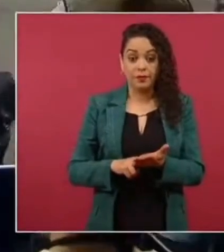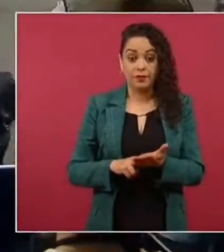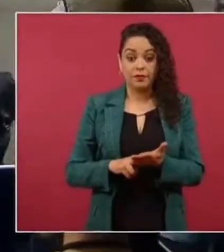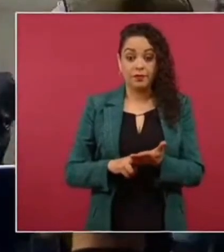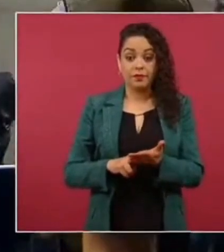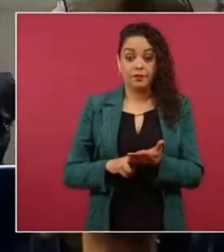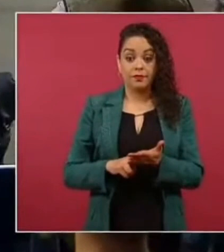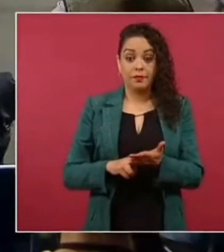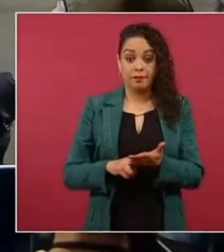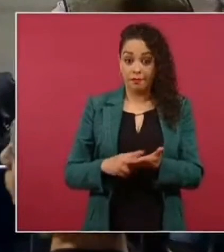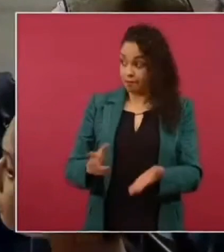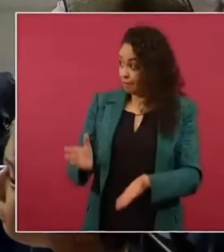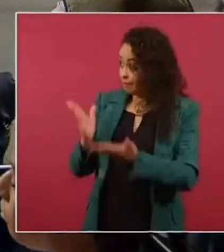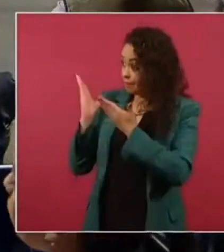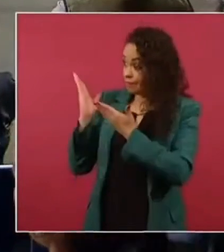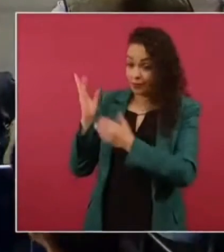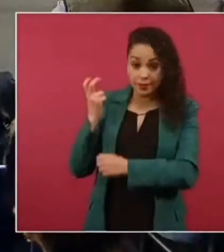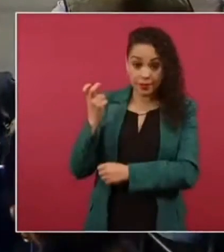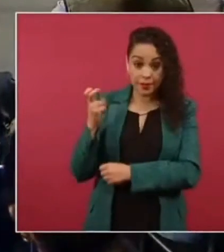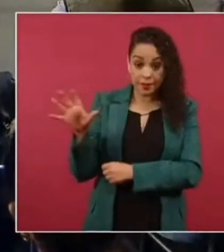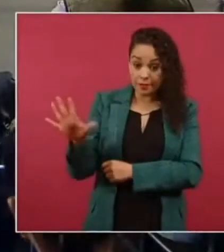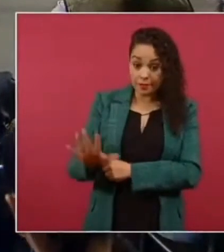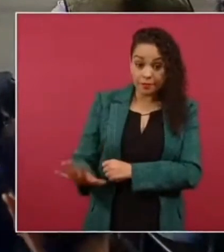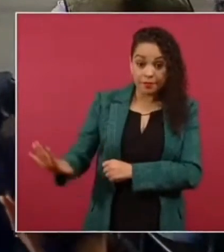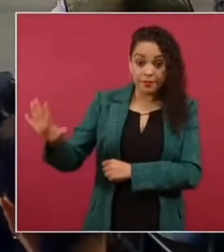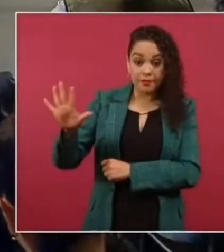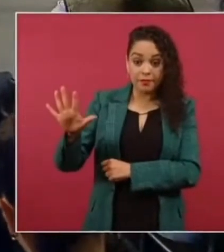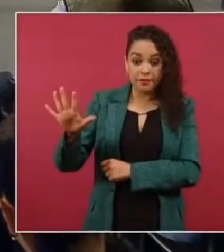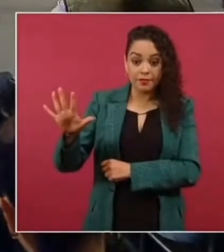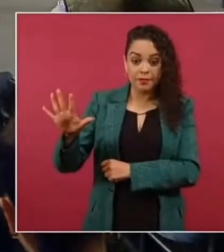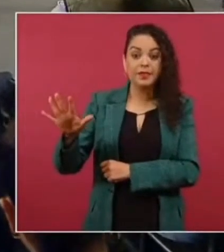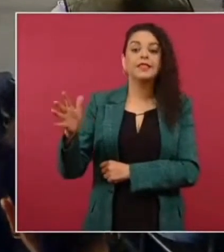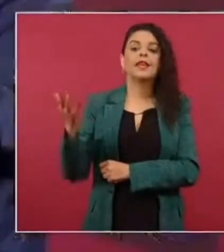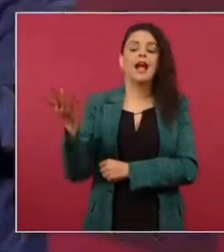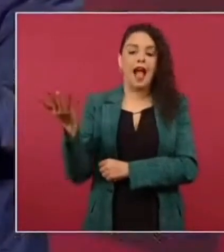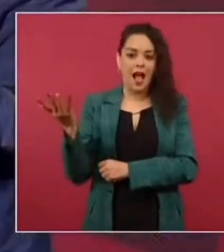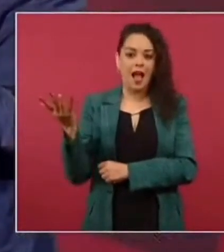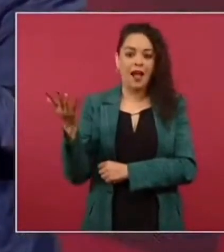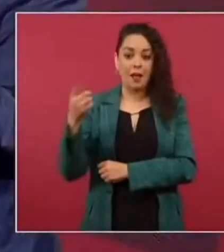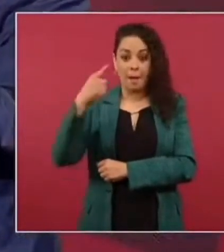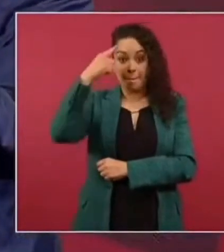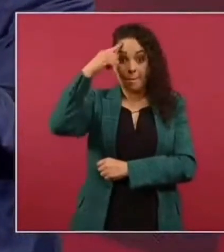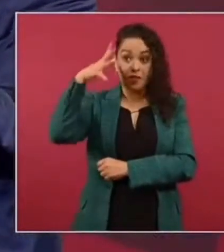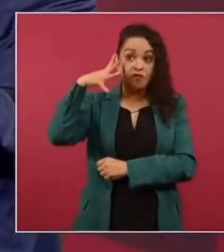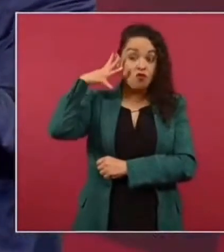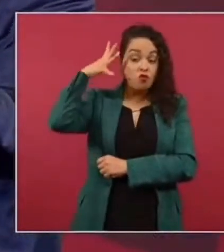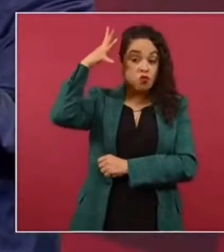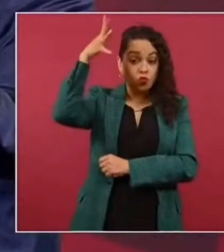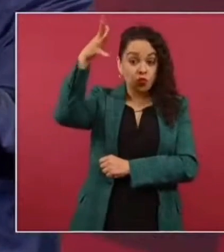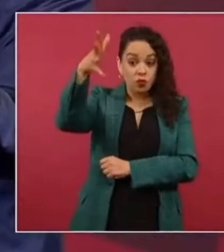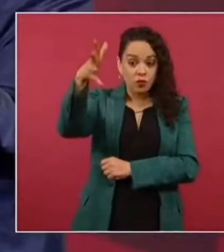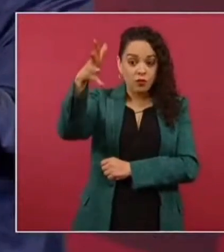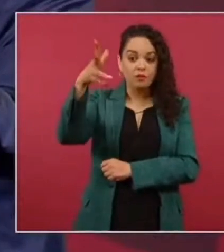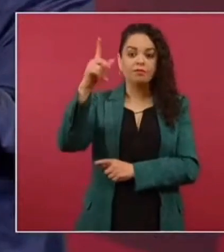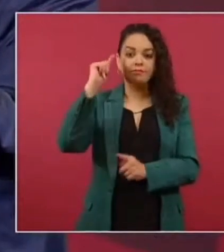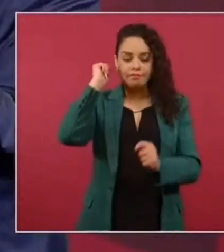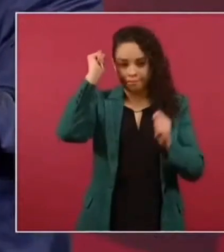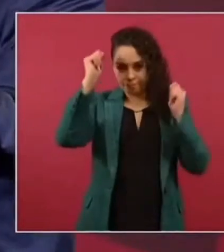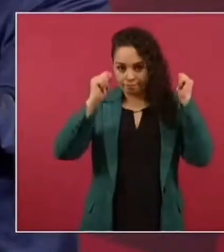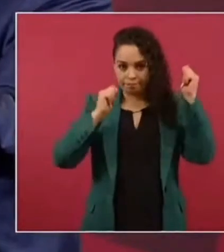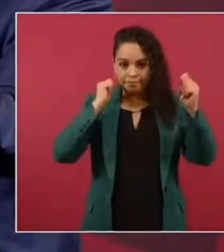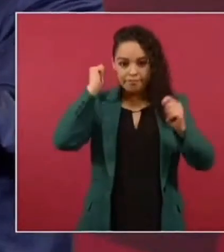entonces el turismo se ha llamado en el futuro hacer la opción